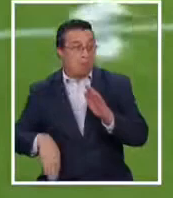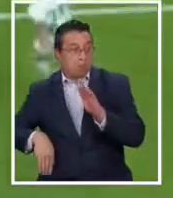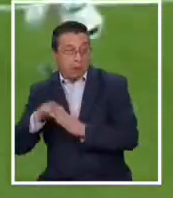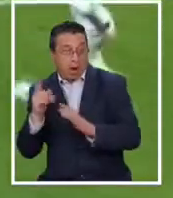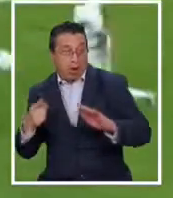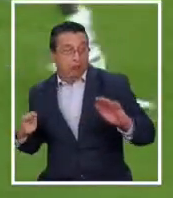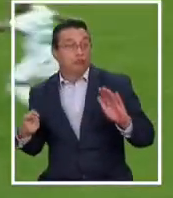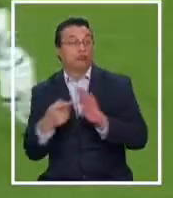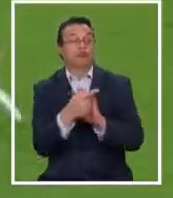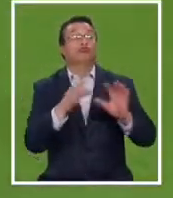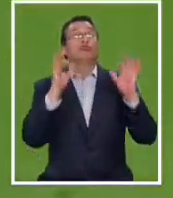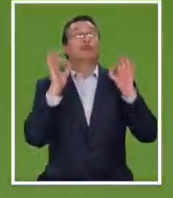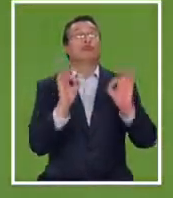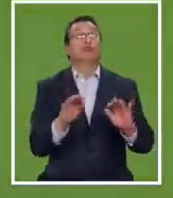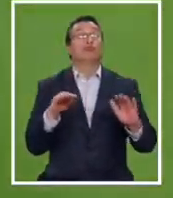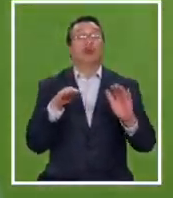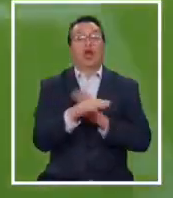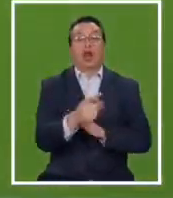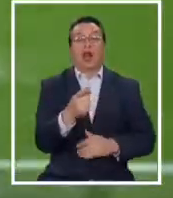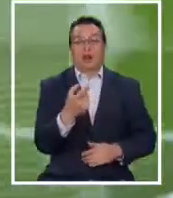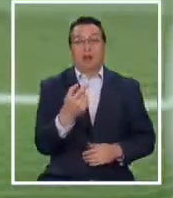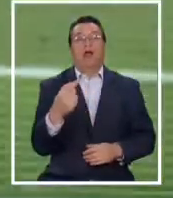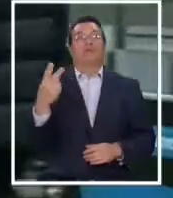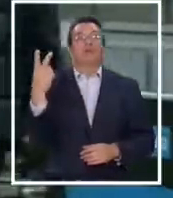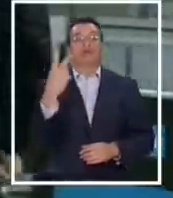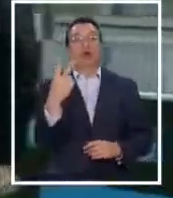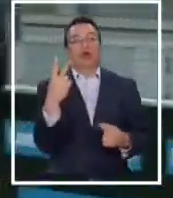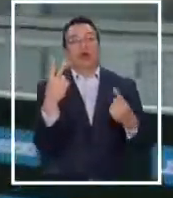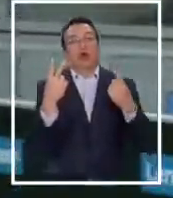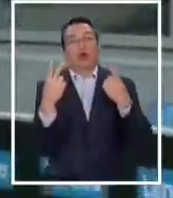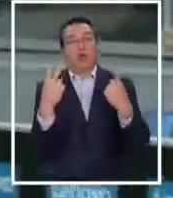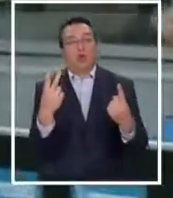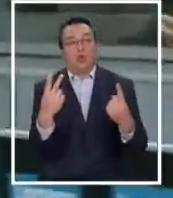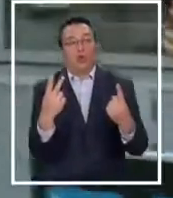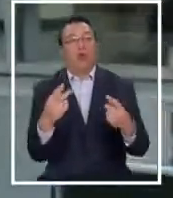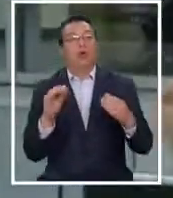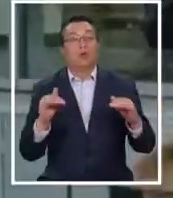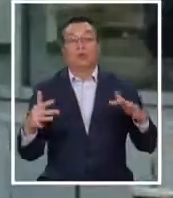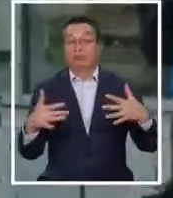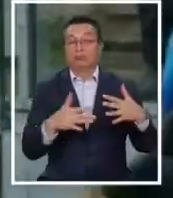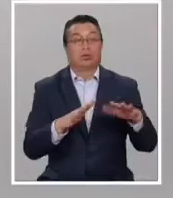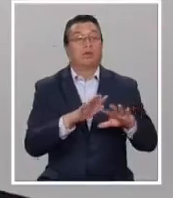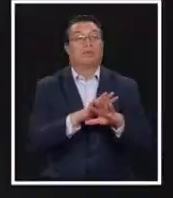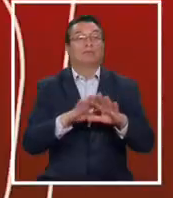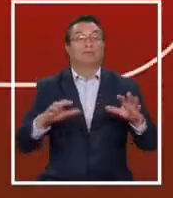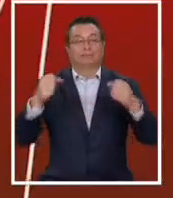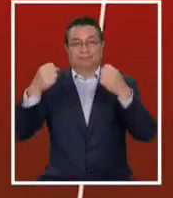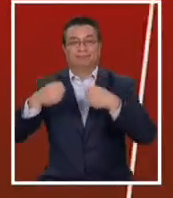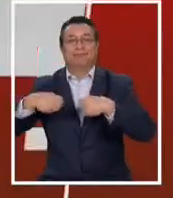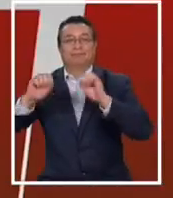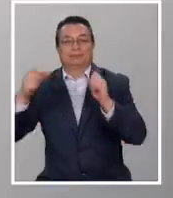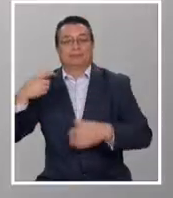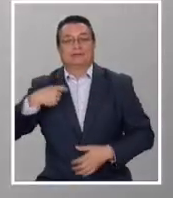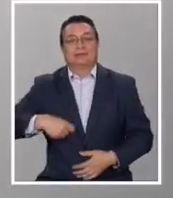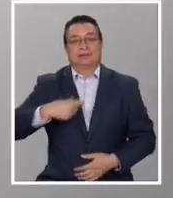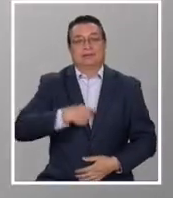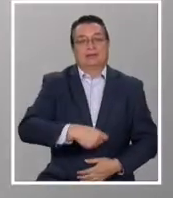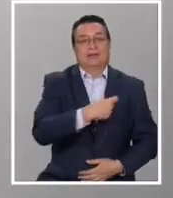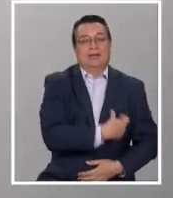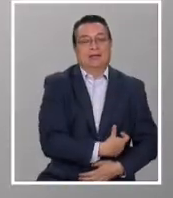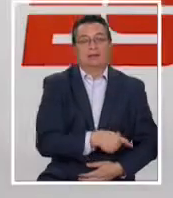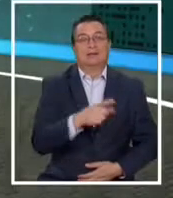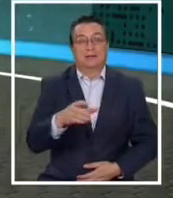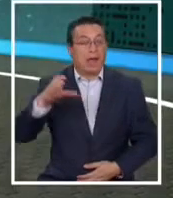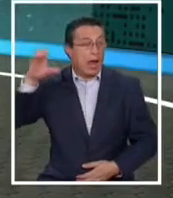logra ese golazo. Fue el 2 a 1, el descuento terminaba de todas maneras el partido con victoria para el cuadro de Antonio